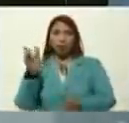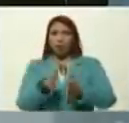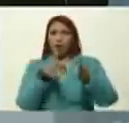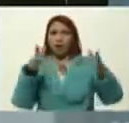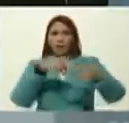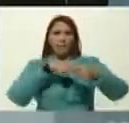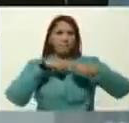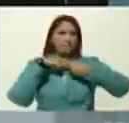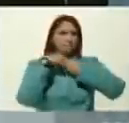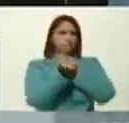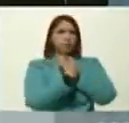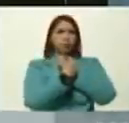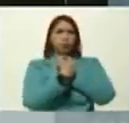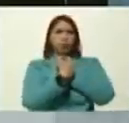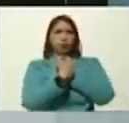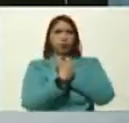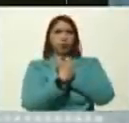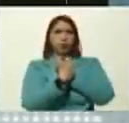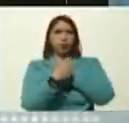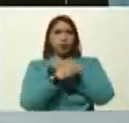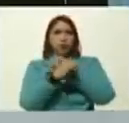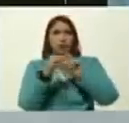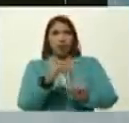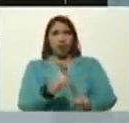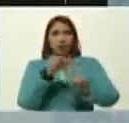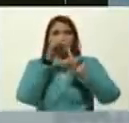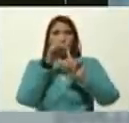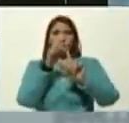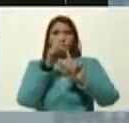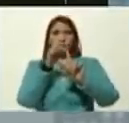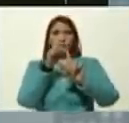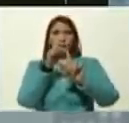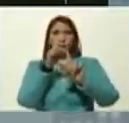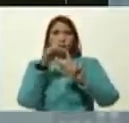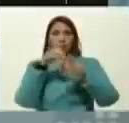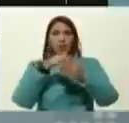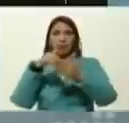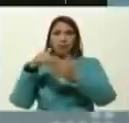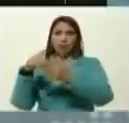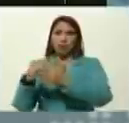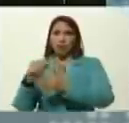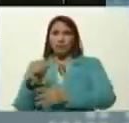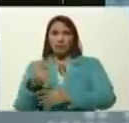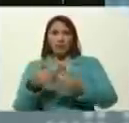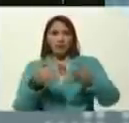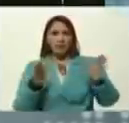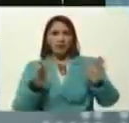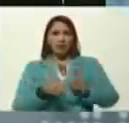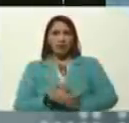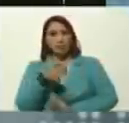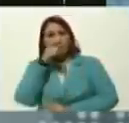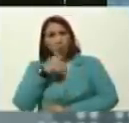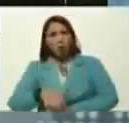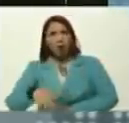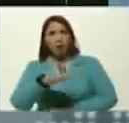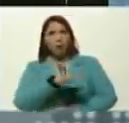polo patriótico, que fueron electos, en las elecciones primarias, abiertas, por el pueblo,